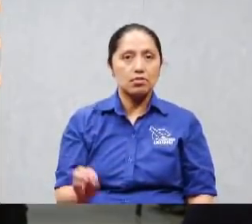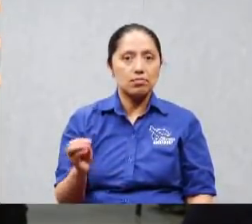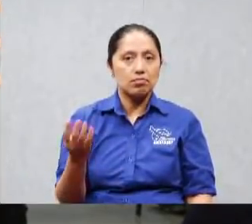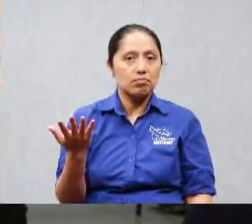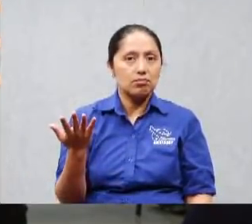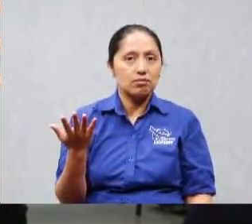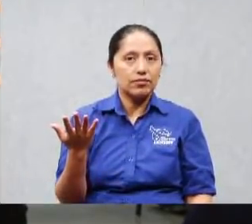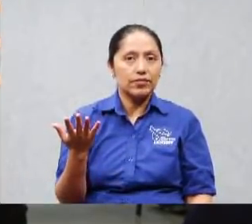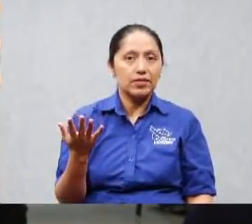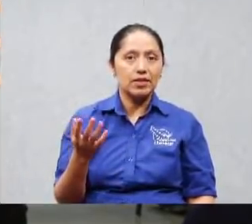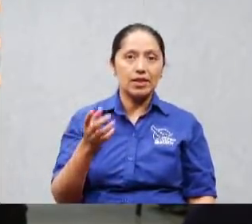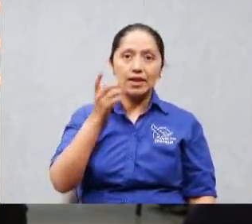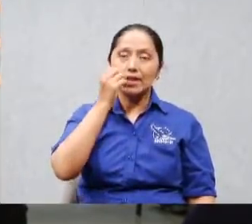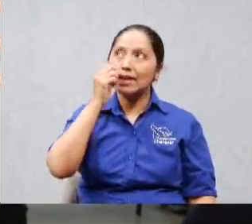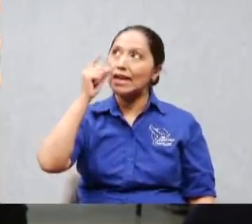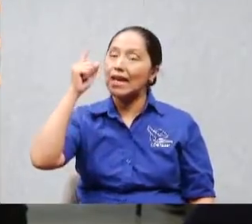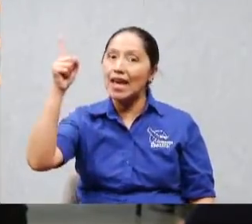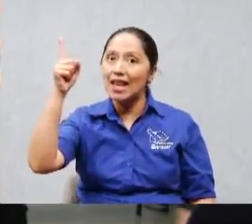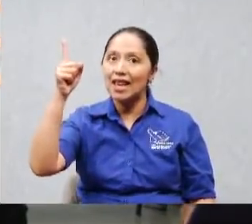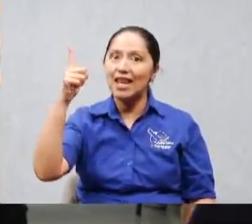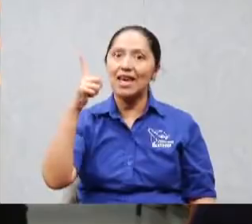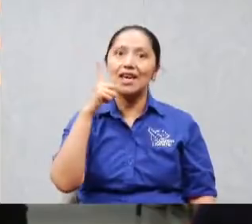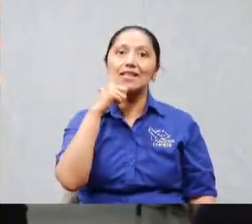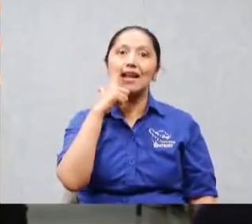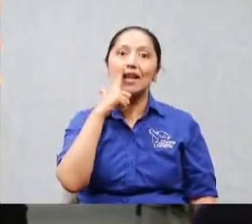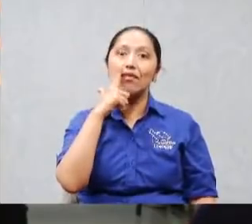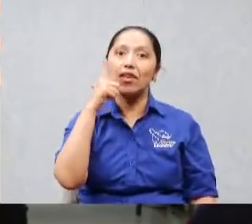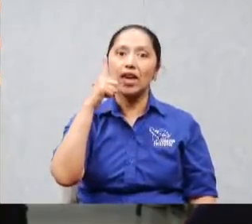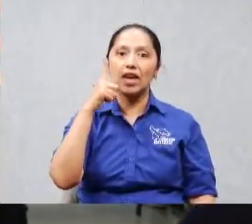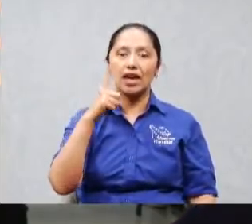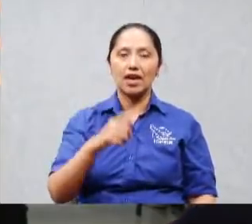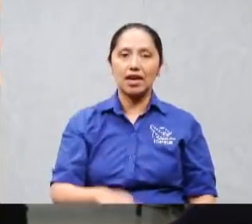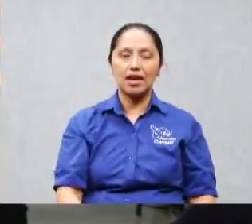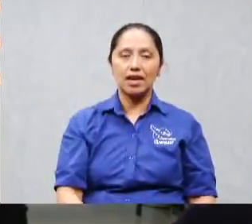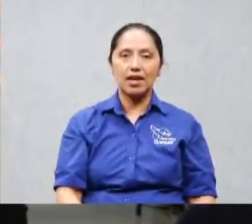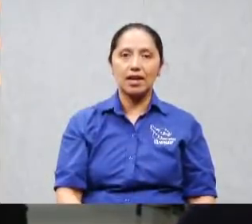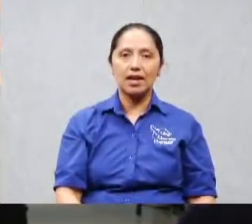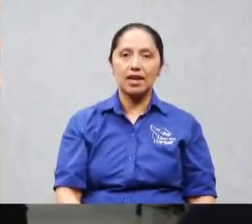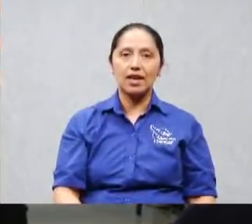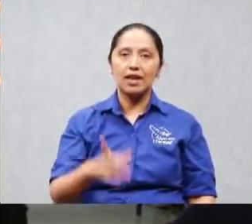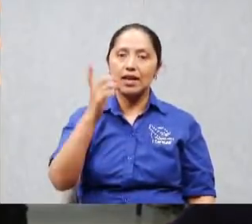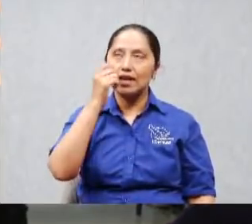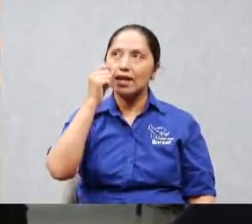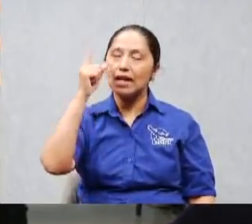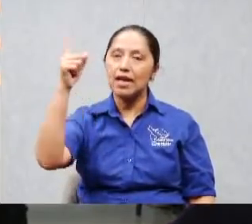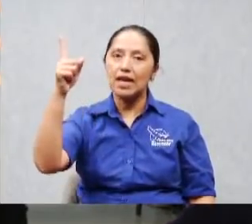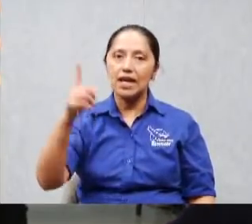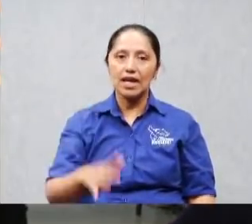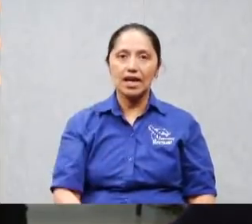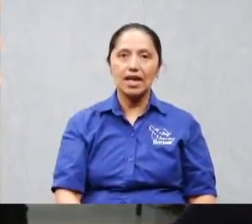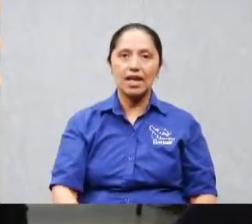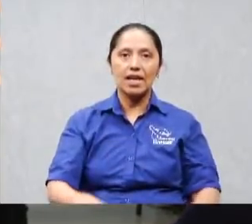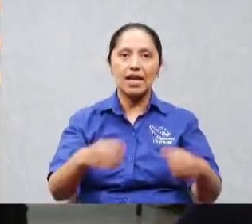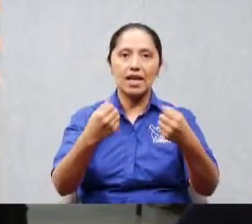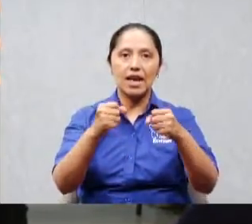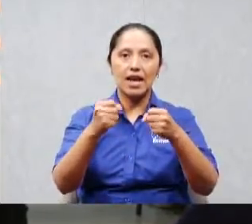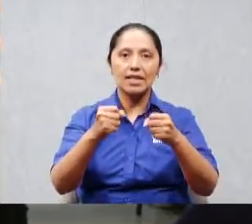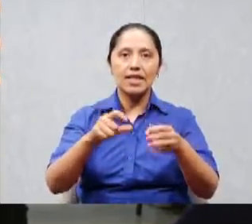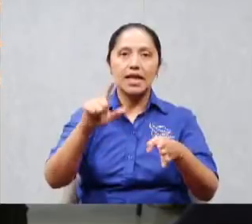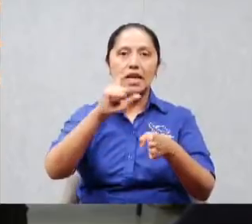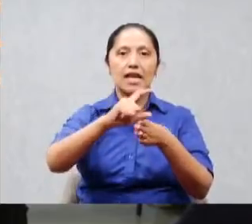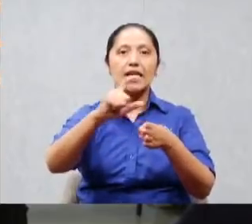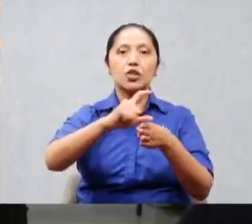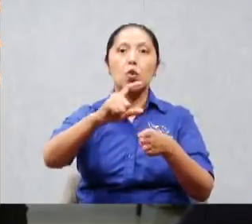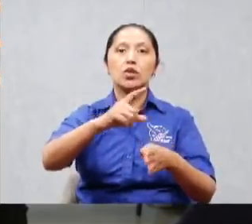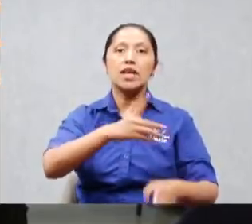¿qué no me lícito hacer con lo mío lo que yo quiera? ¿o tu ojo es malo